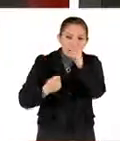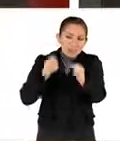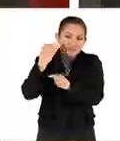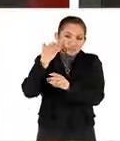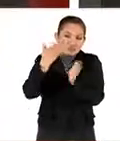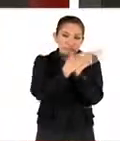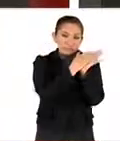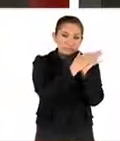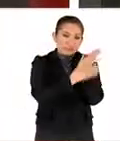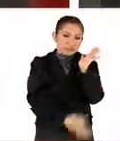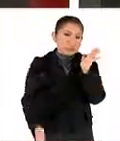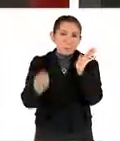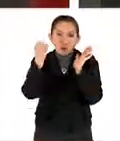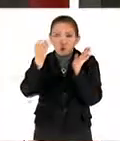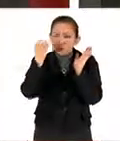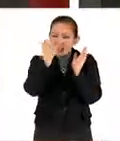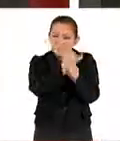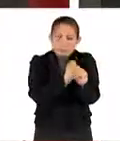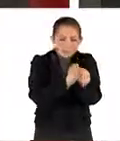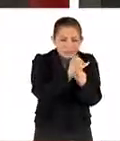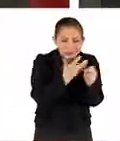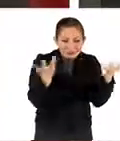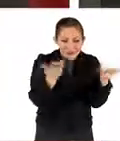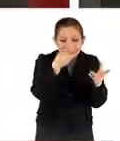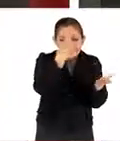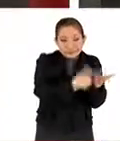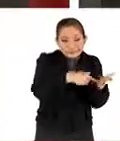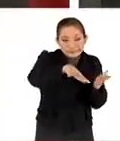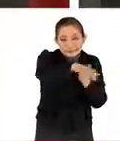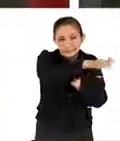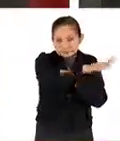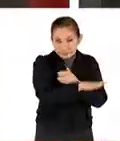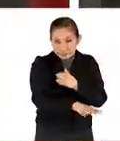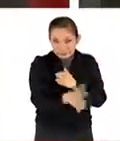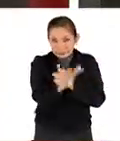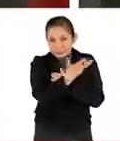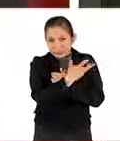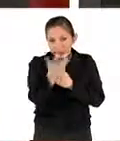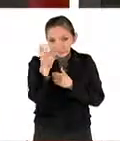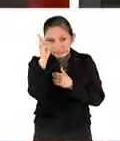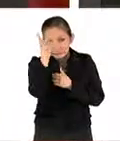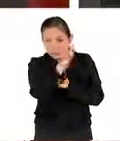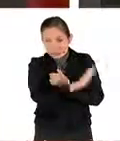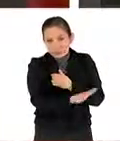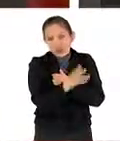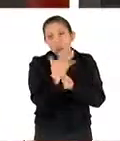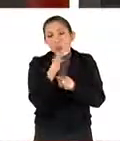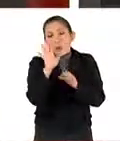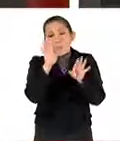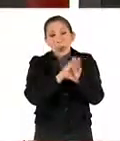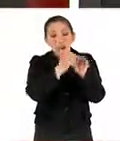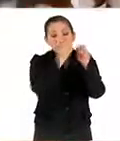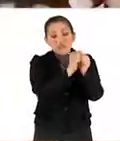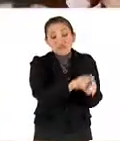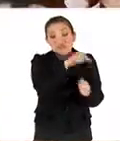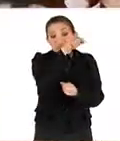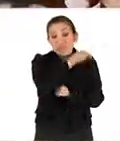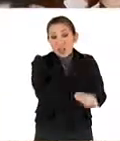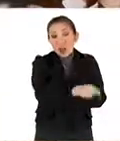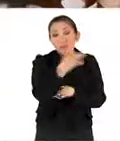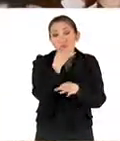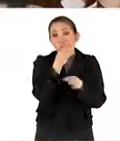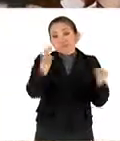largo plazo. Mucha de la investigación que habíamos estado haciendo se quedaba más bien a nivel de